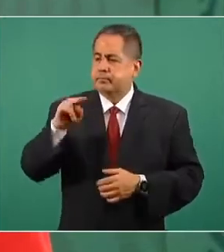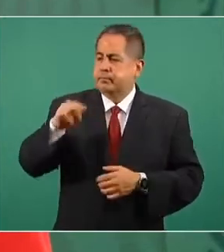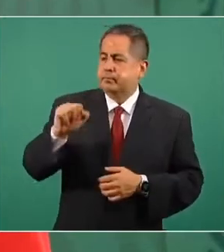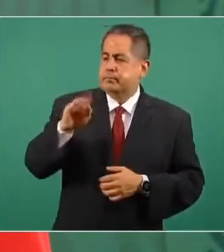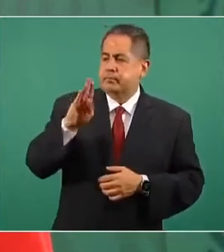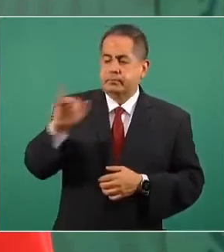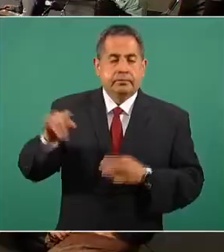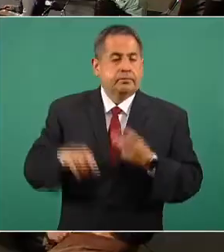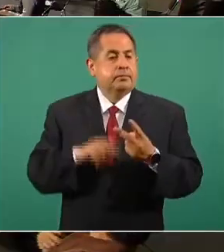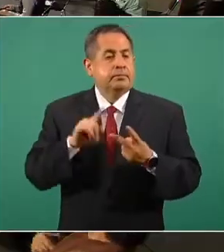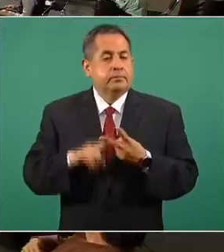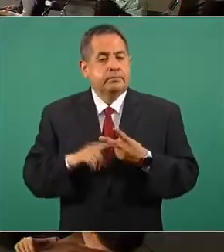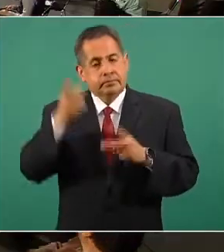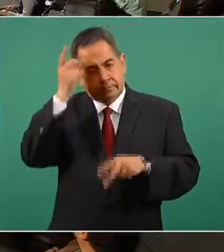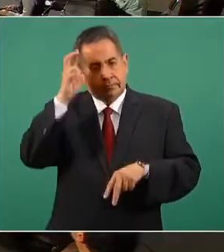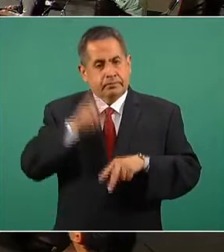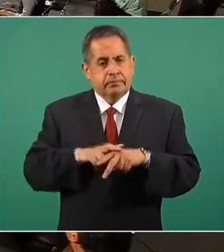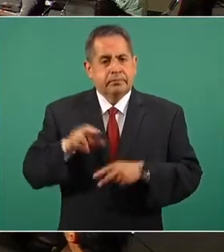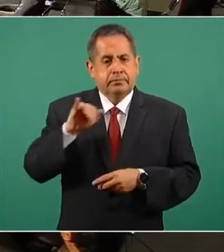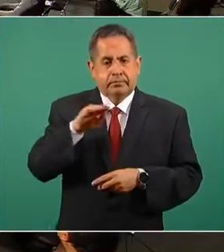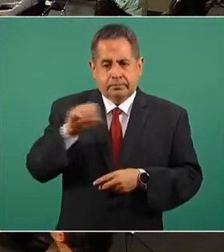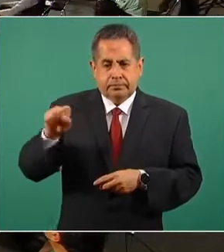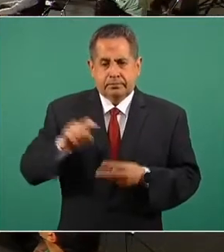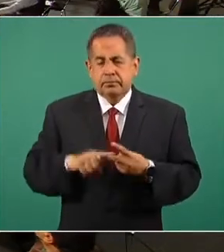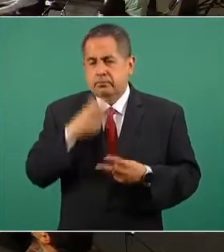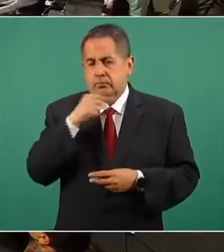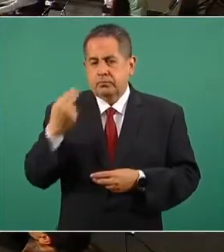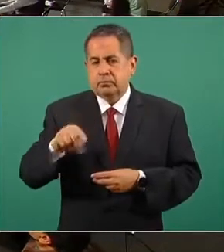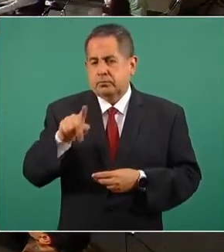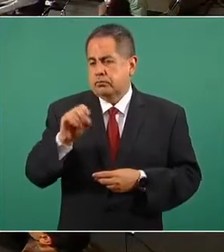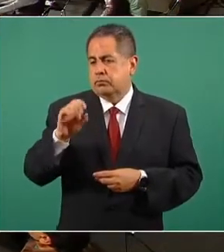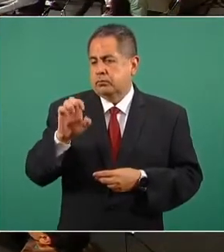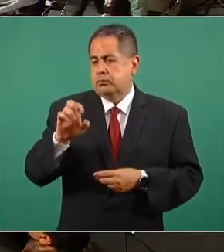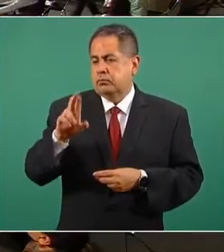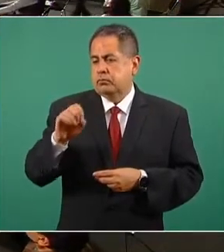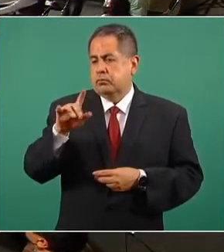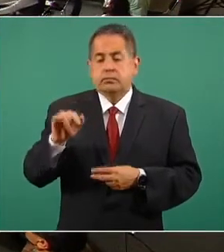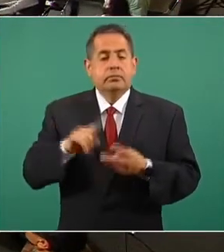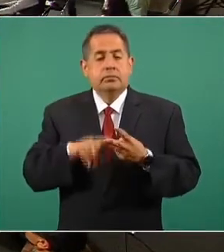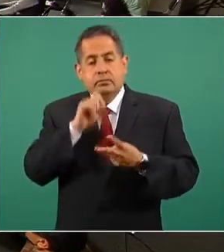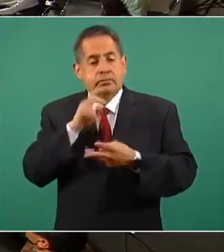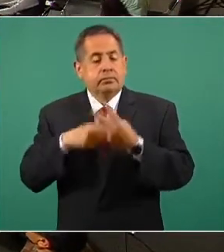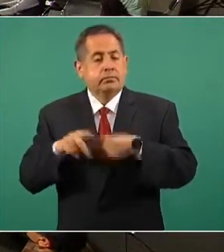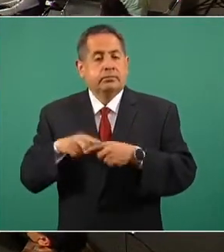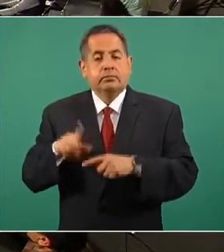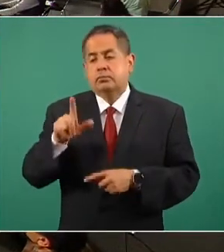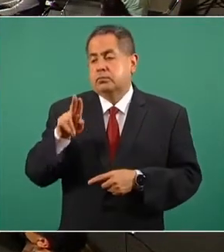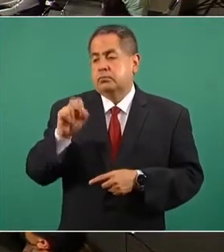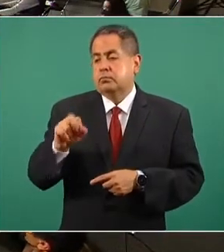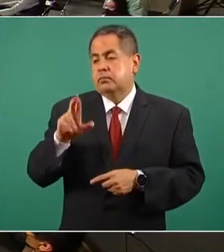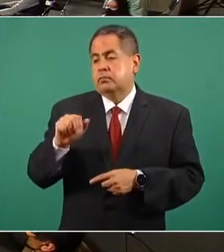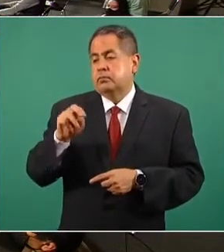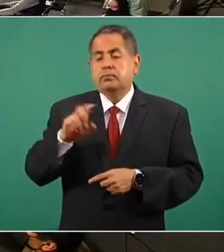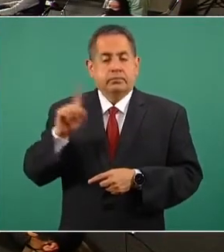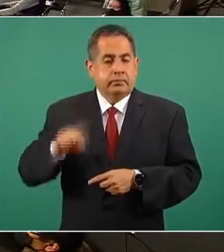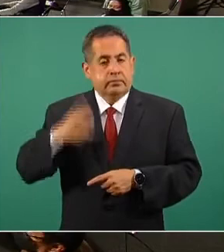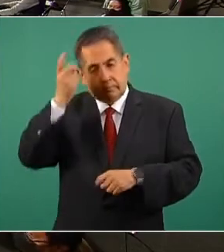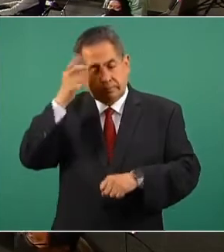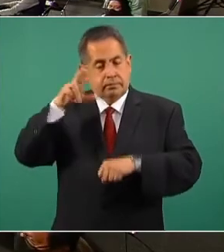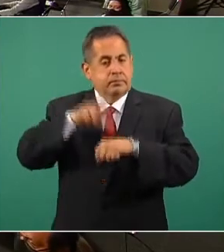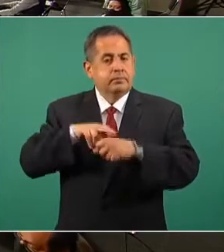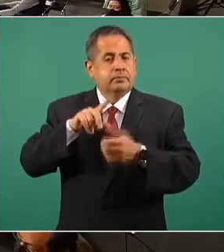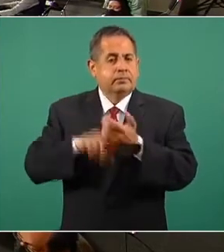el director del Instituto Mexicano de Seguridad Social, Zoe Robledo, y también nos acompaña Luis Antonio Ramírez, el director del